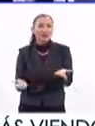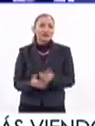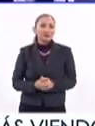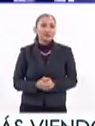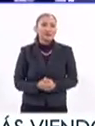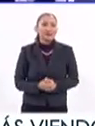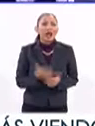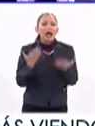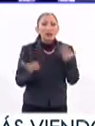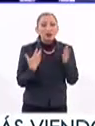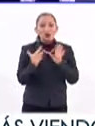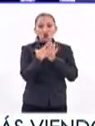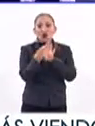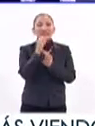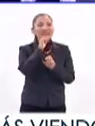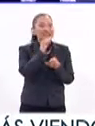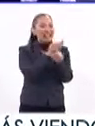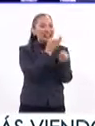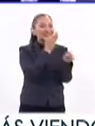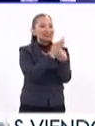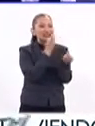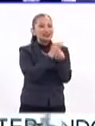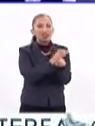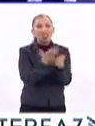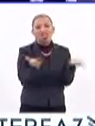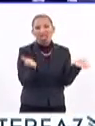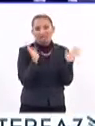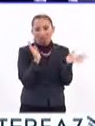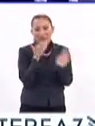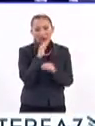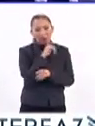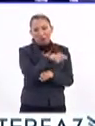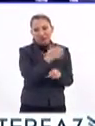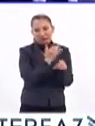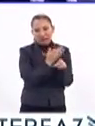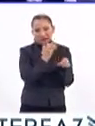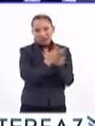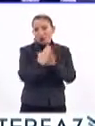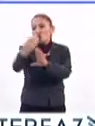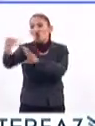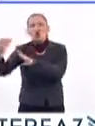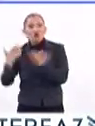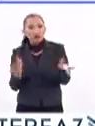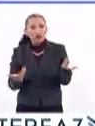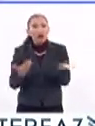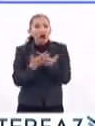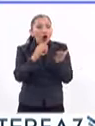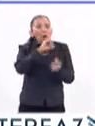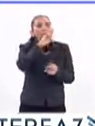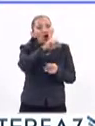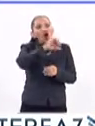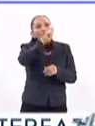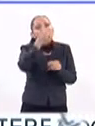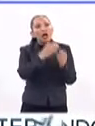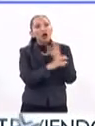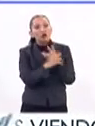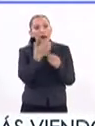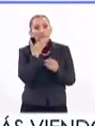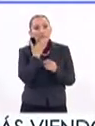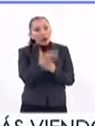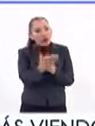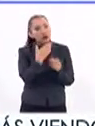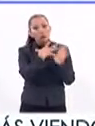veces se hace viral un chiste de lo más menso, ¿no? Pues vamos a hacer ahora viral algo que sea bueno y que los jóvenes se sientan